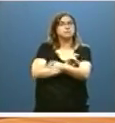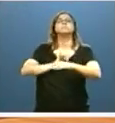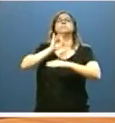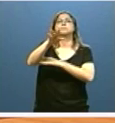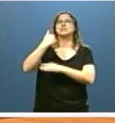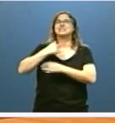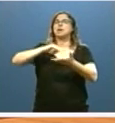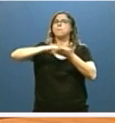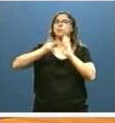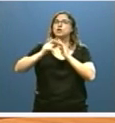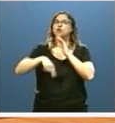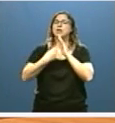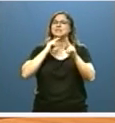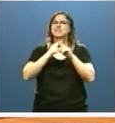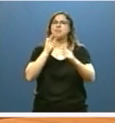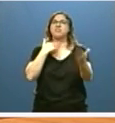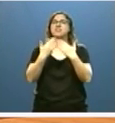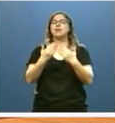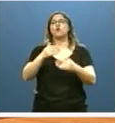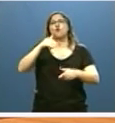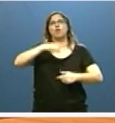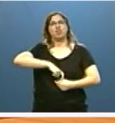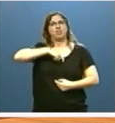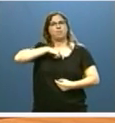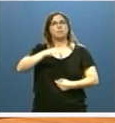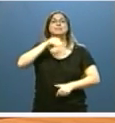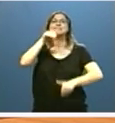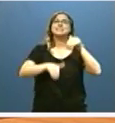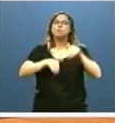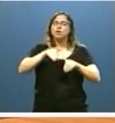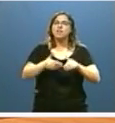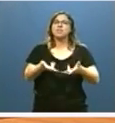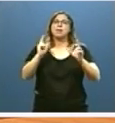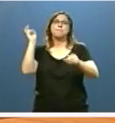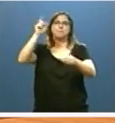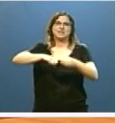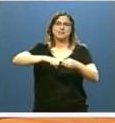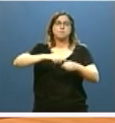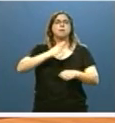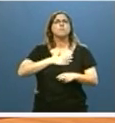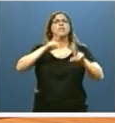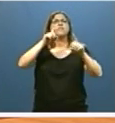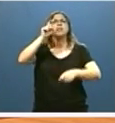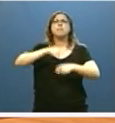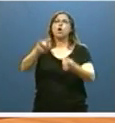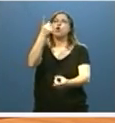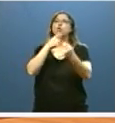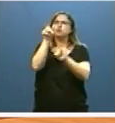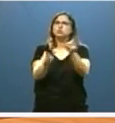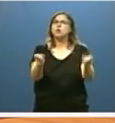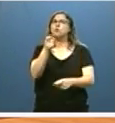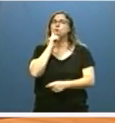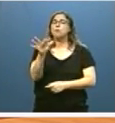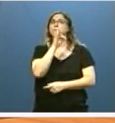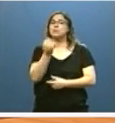del diálogo civil y de la democracia participativa, que abordará la regulación de las consultas públicas e incorporará la